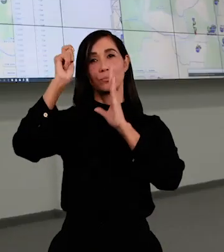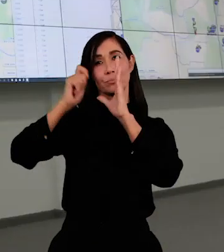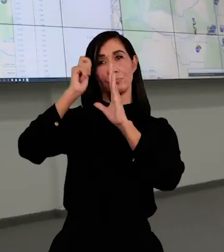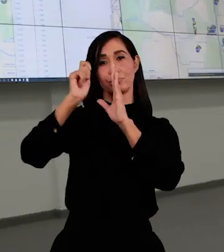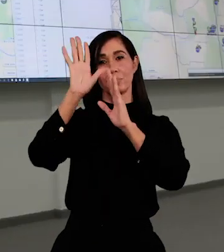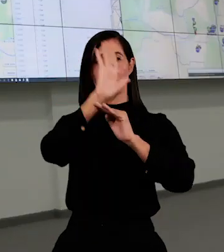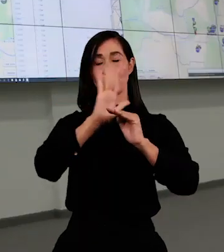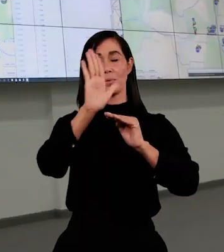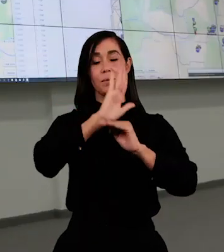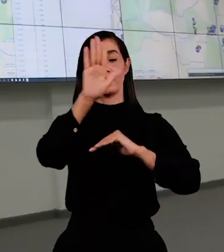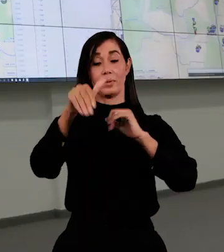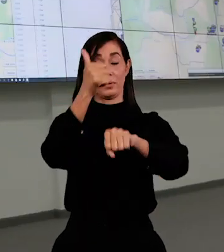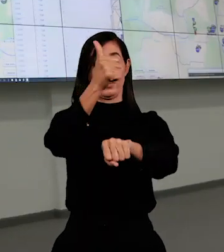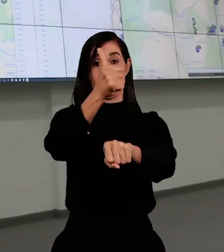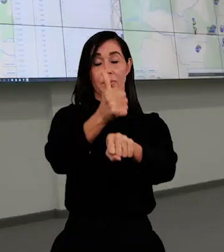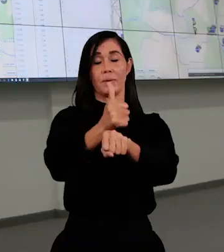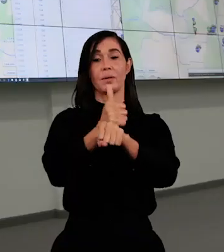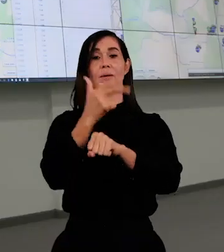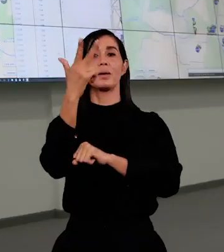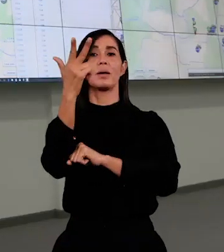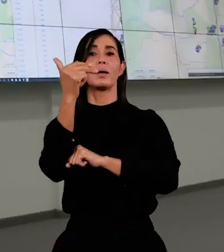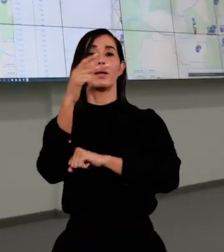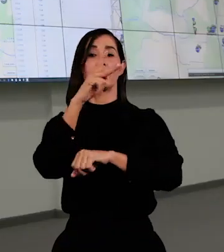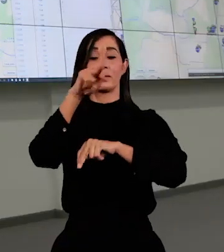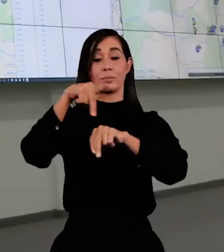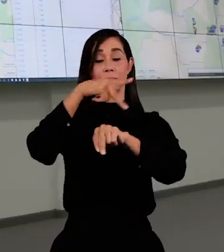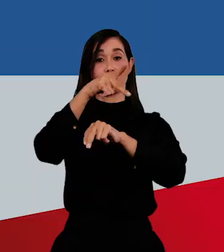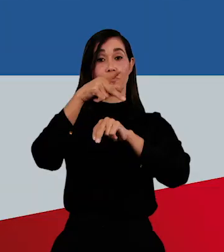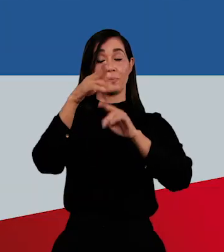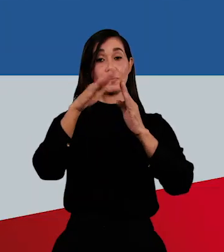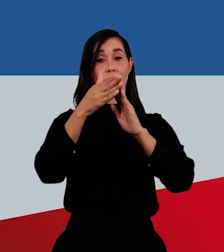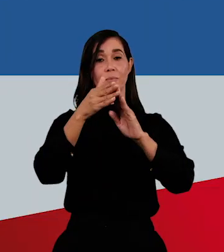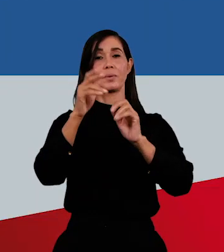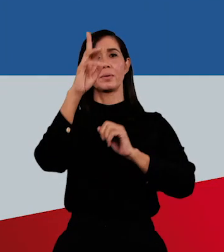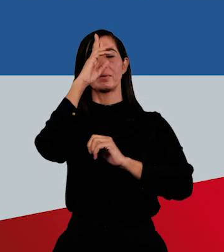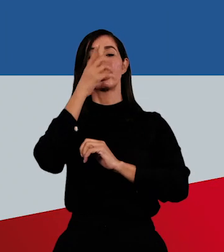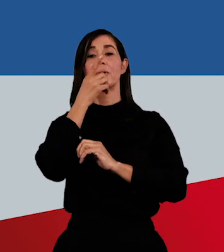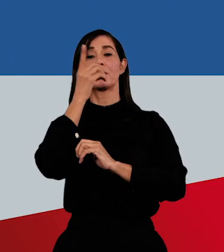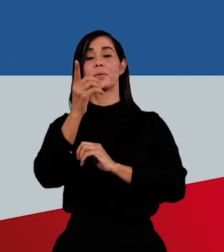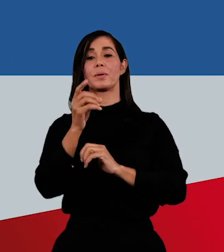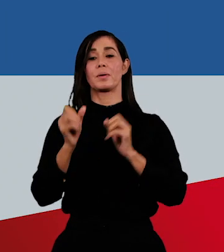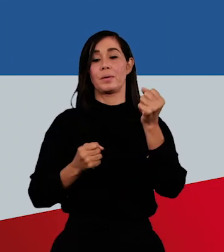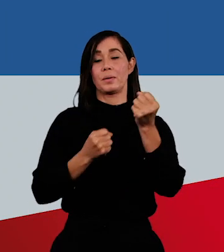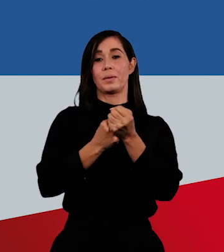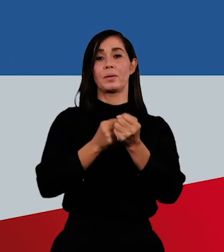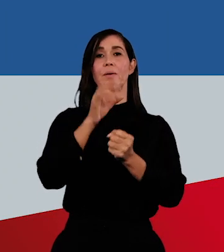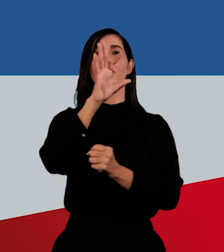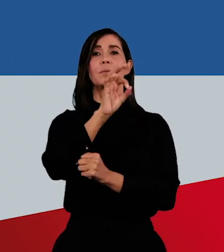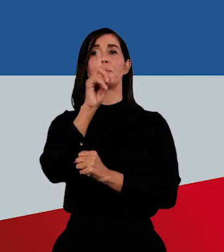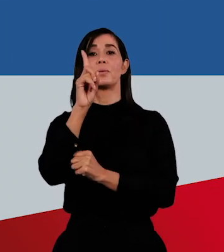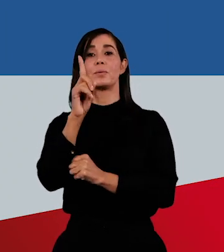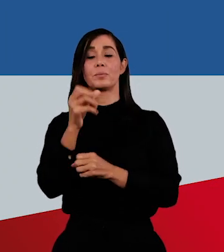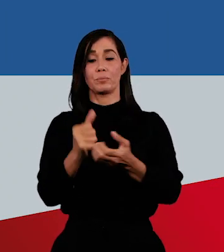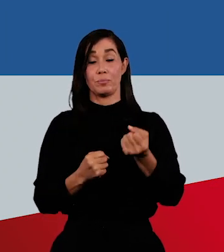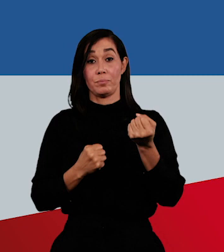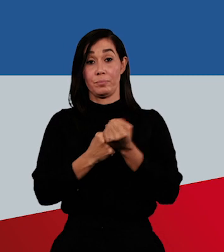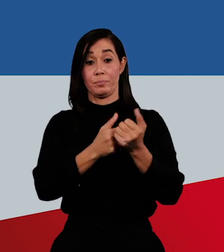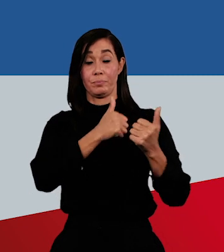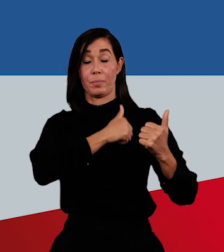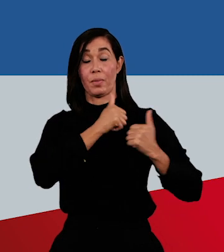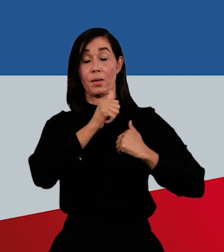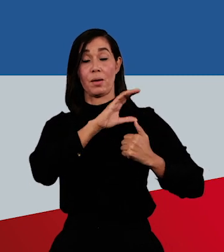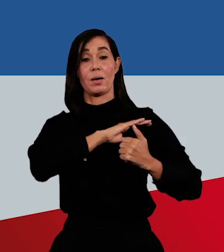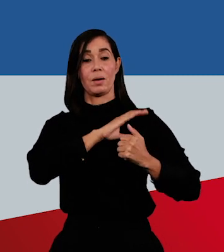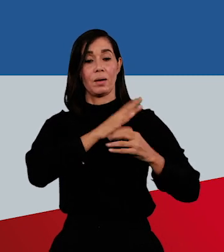cámaras de videovigilancia colocadas en 13 provincias del país han permitido que el 911 colabore con las autoridades